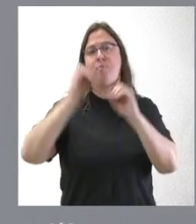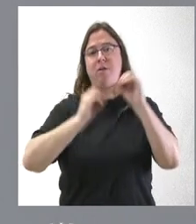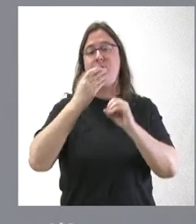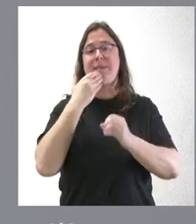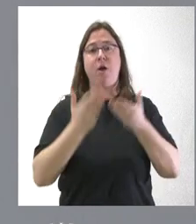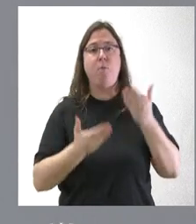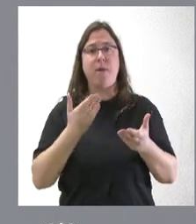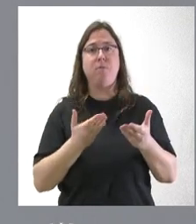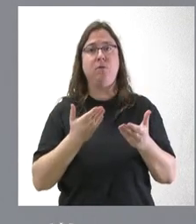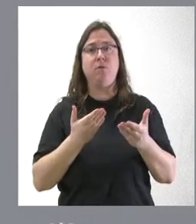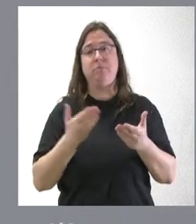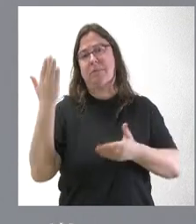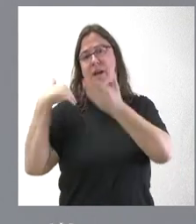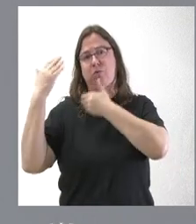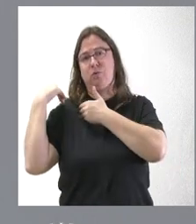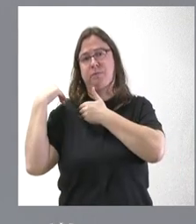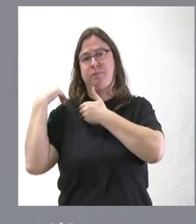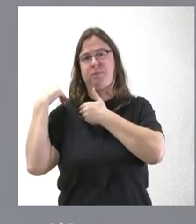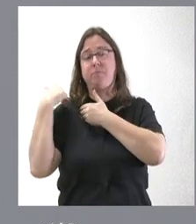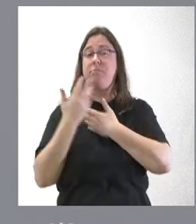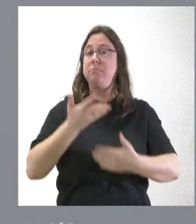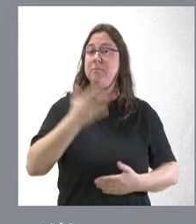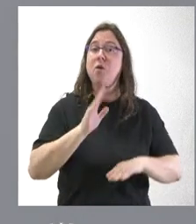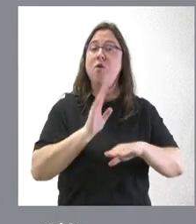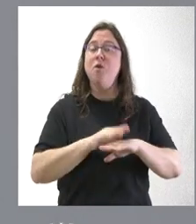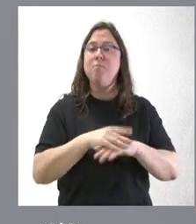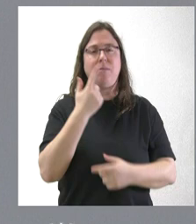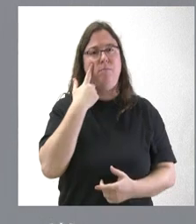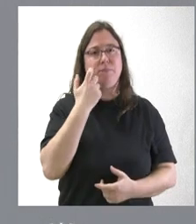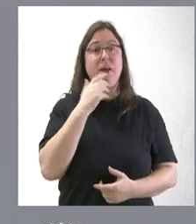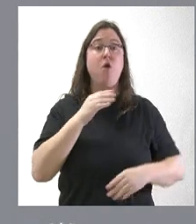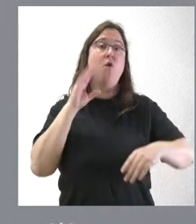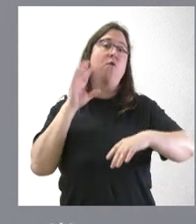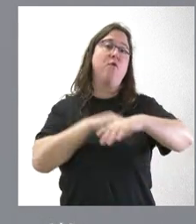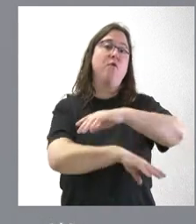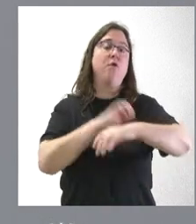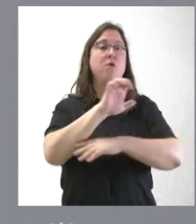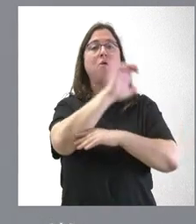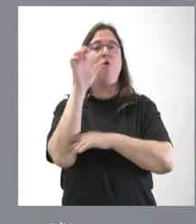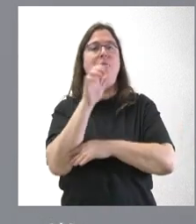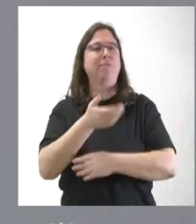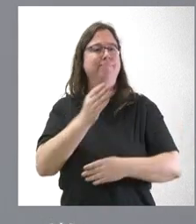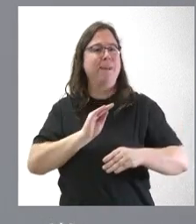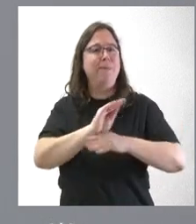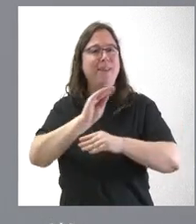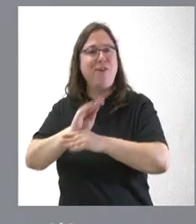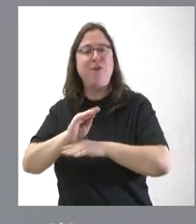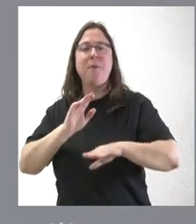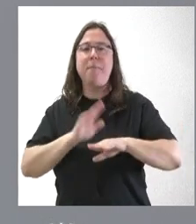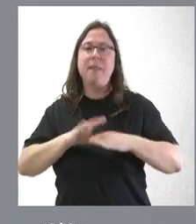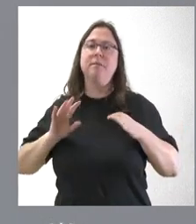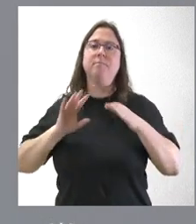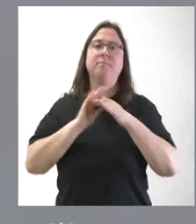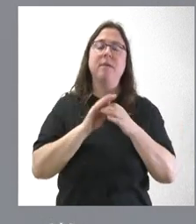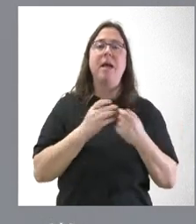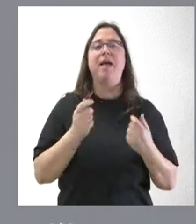a épocas anteriores, fundamentalmente porque han visto ustedes que, con fondos europeos, venimos invirtiendo de forma muy importante en todo lo que tiene a ver con el